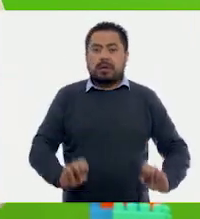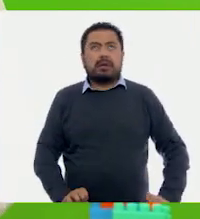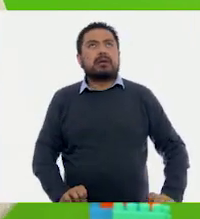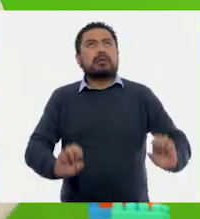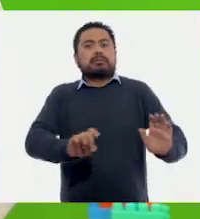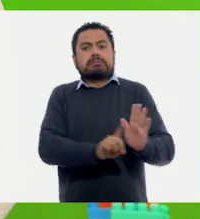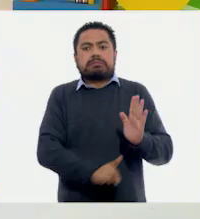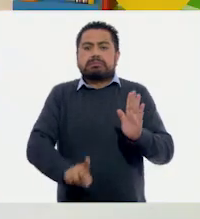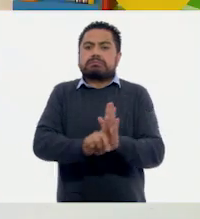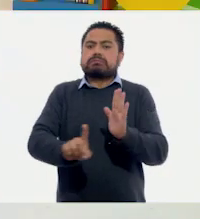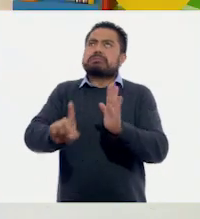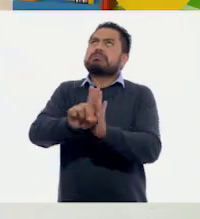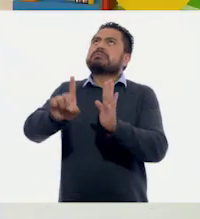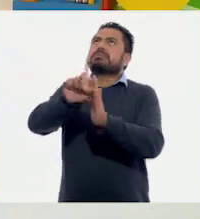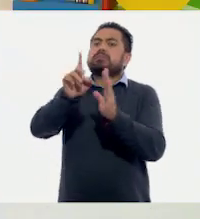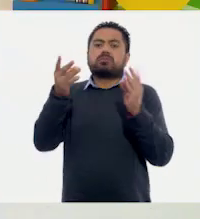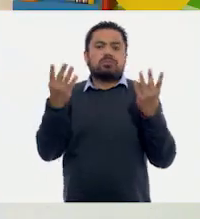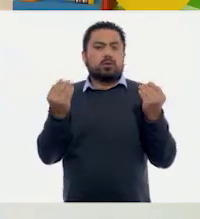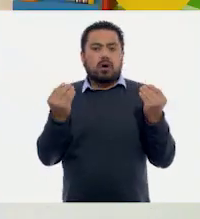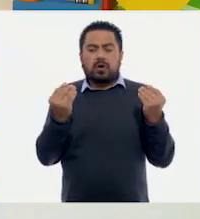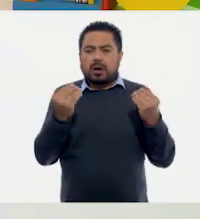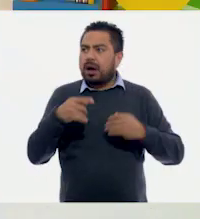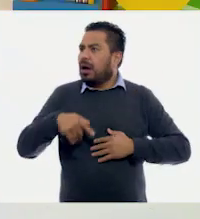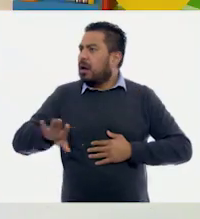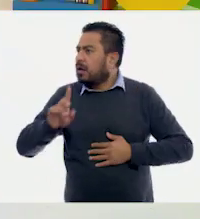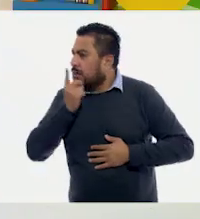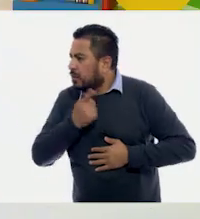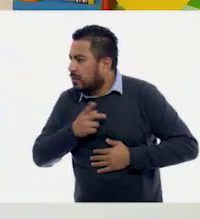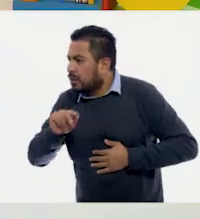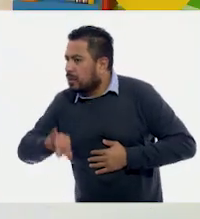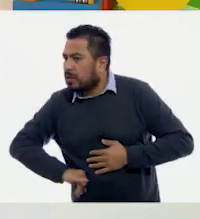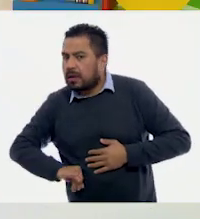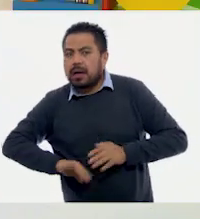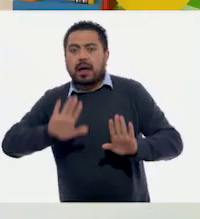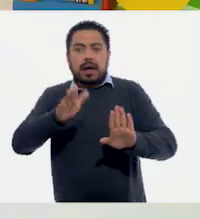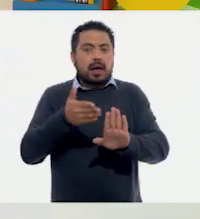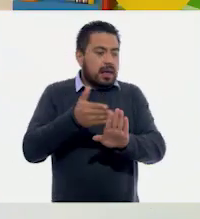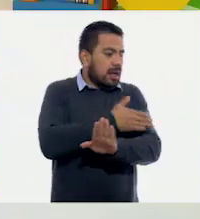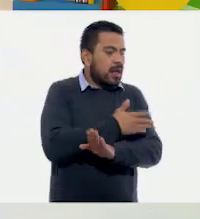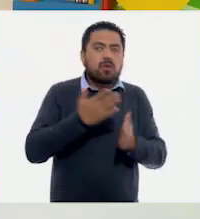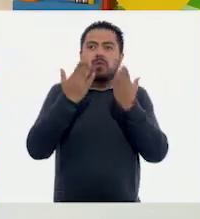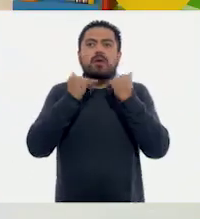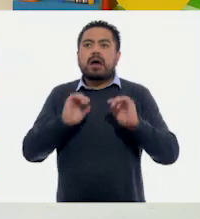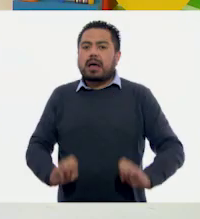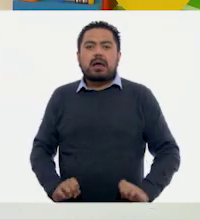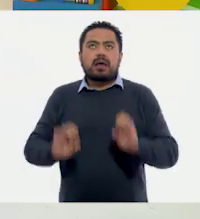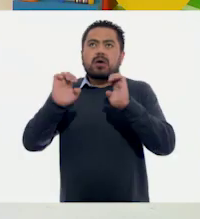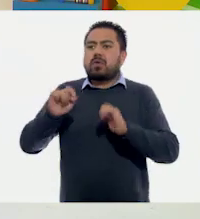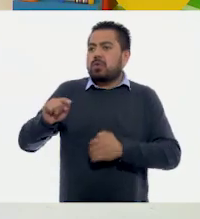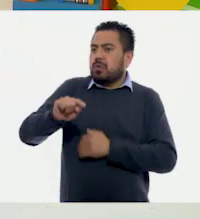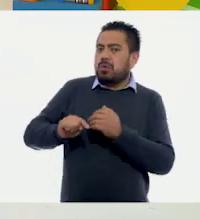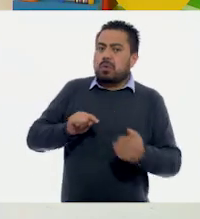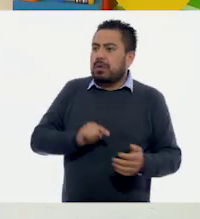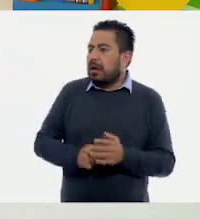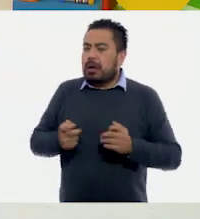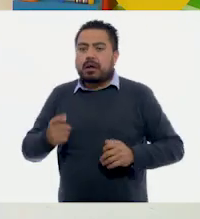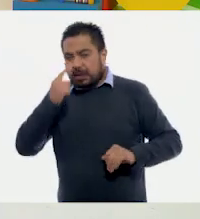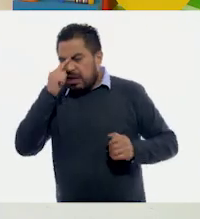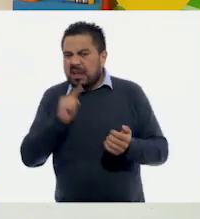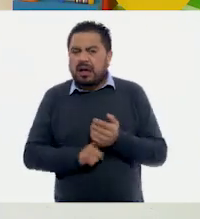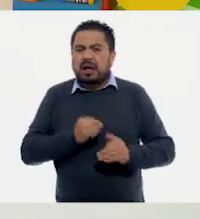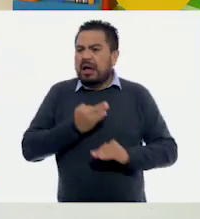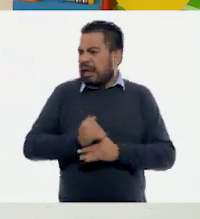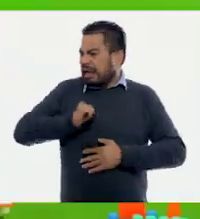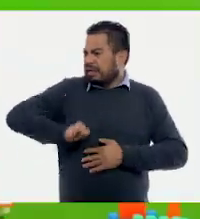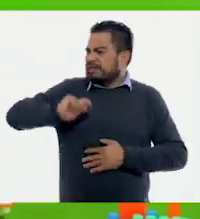varios pisos. ¡No me digas qué interesante! Entonces antes no había un edificio en ese lugar. ¿Y qué crees que había